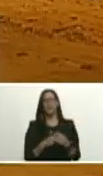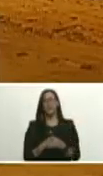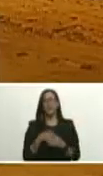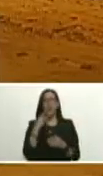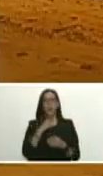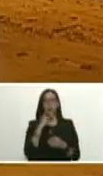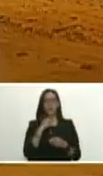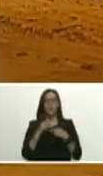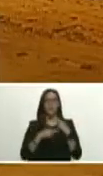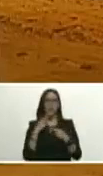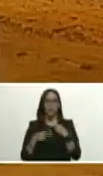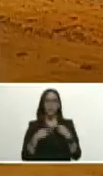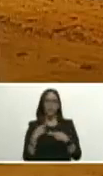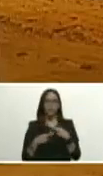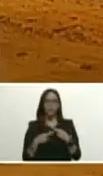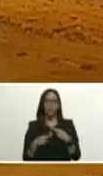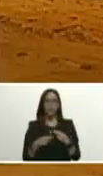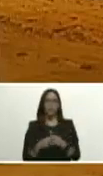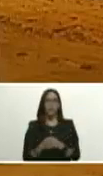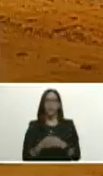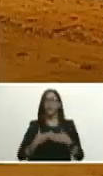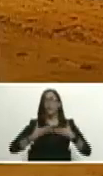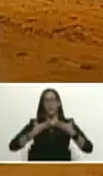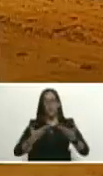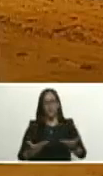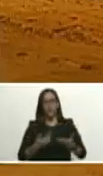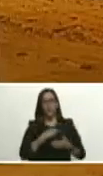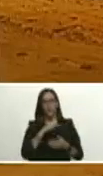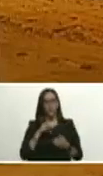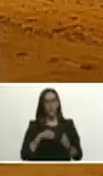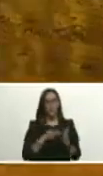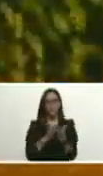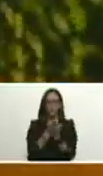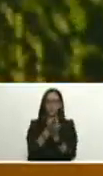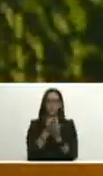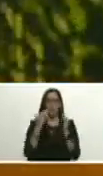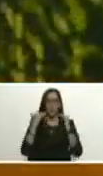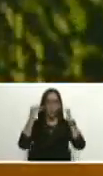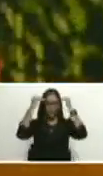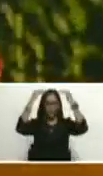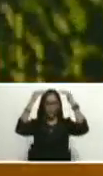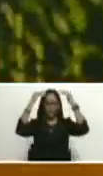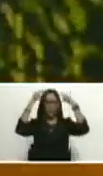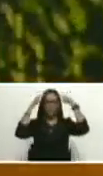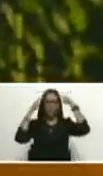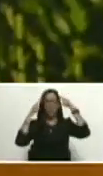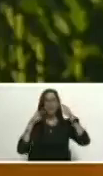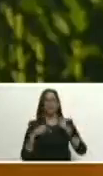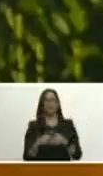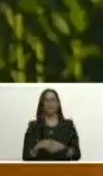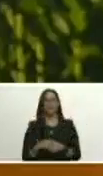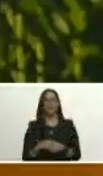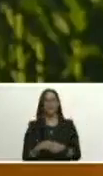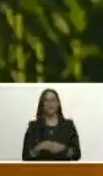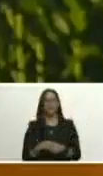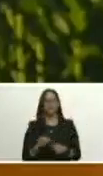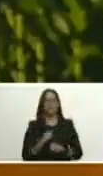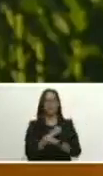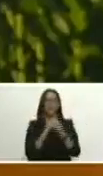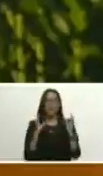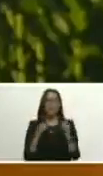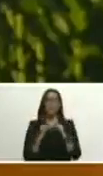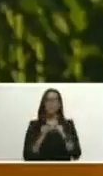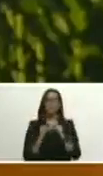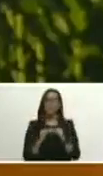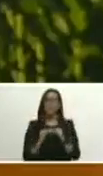de la revolución encomendado por supuesto por nuestro eterno comandante y comandante Hugo Chávez y por supuesto también siguiendo